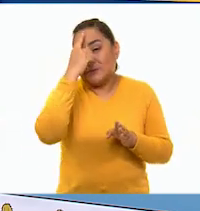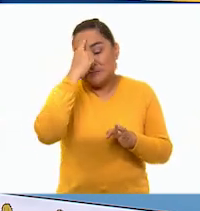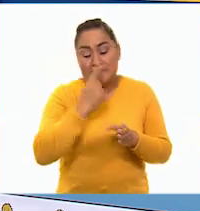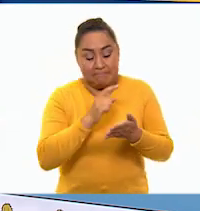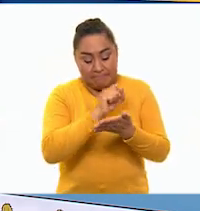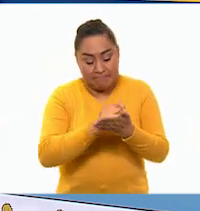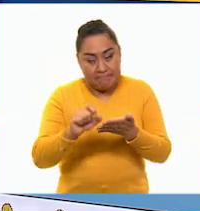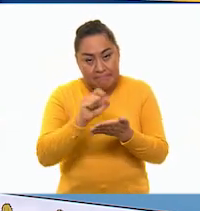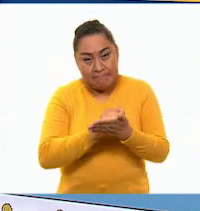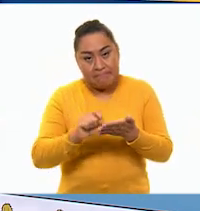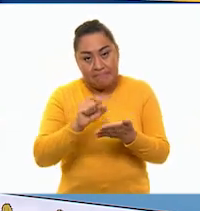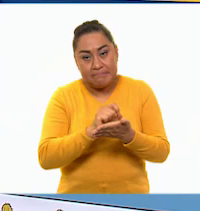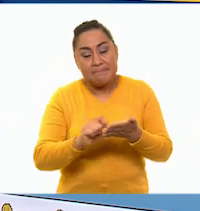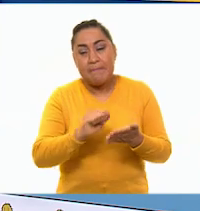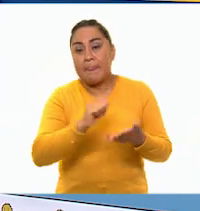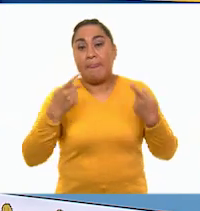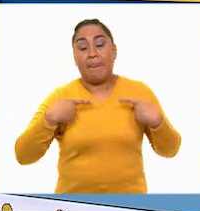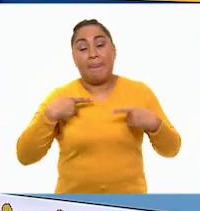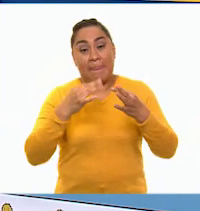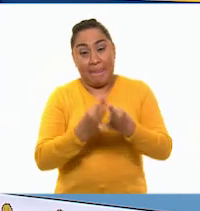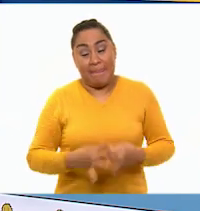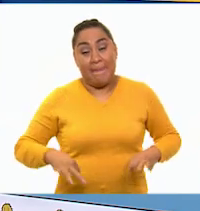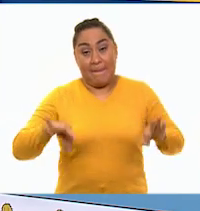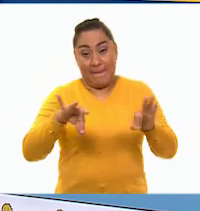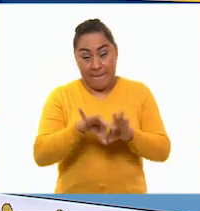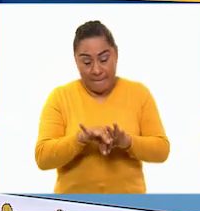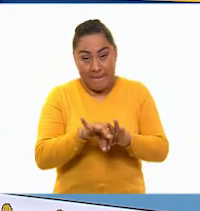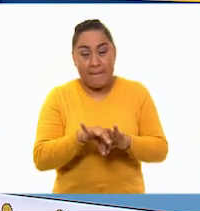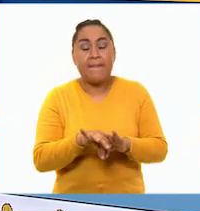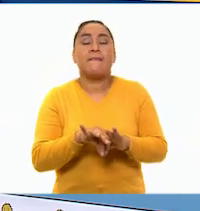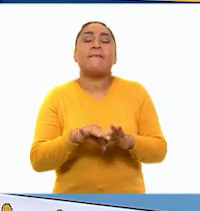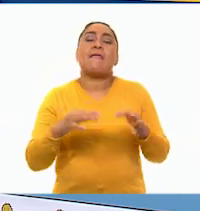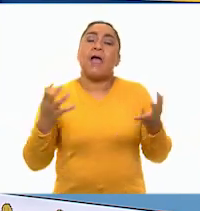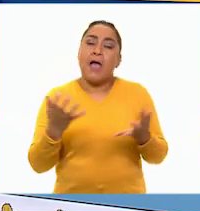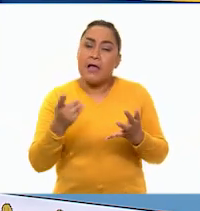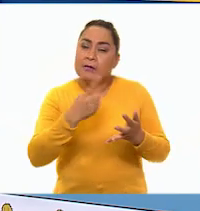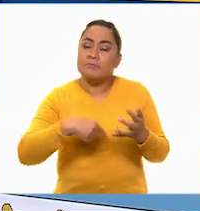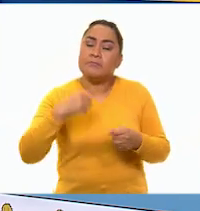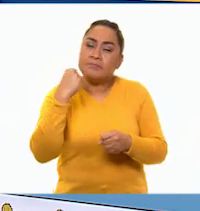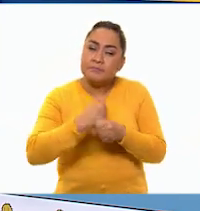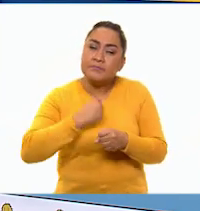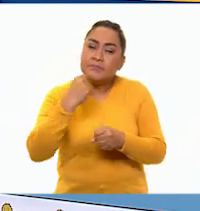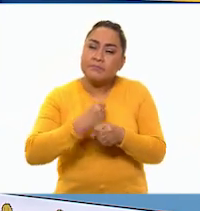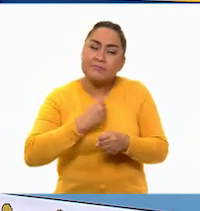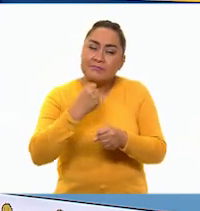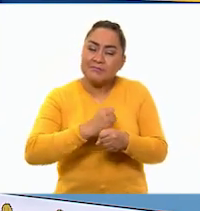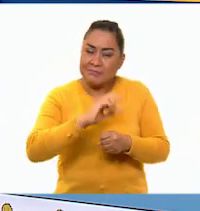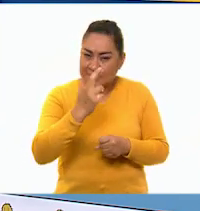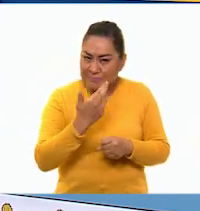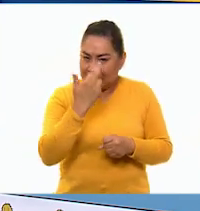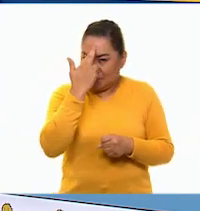escritos de personajes célebres para publicar. Esta etapa consiste en poner en práctica lo que hemos aprendido sobre las